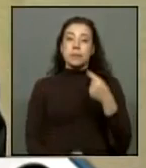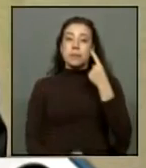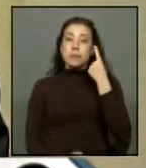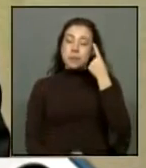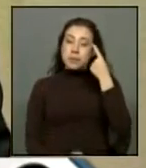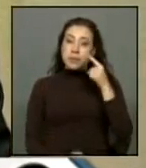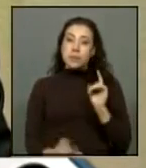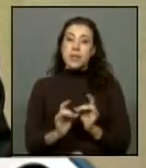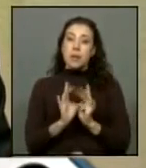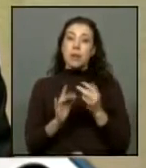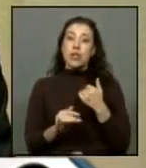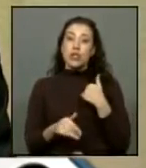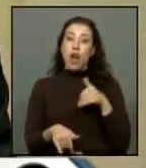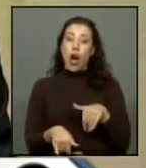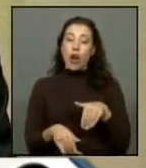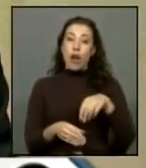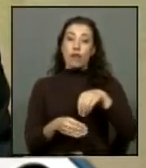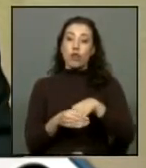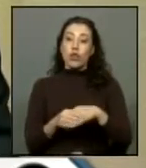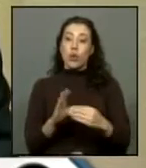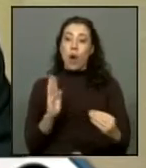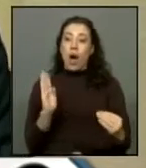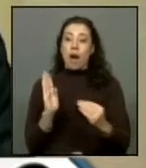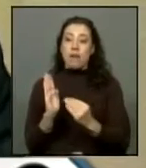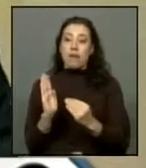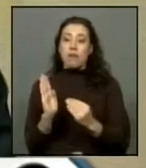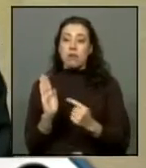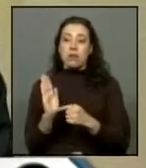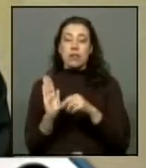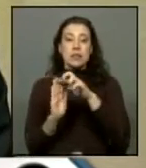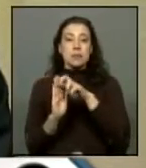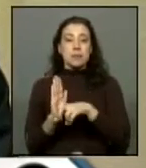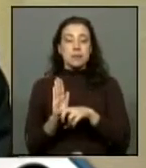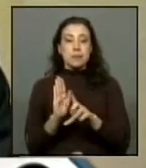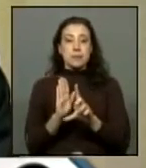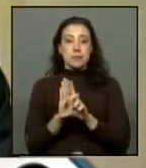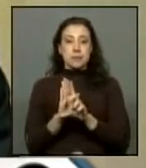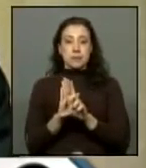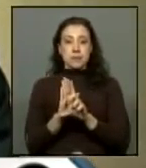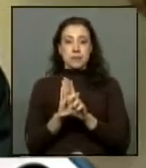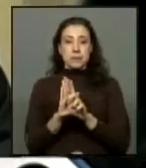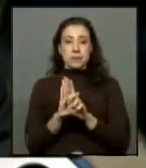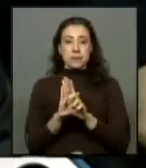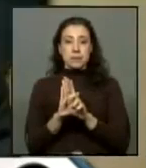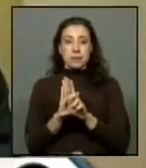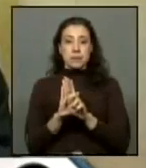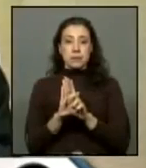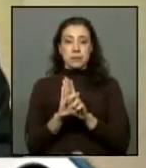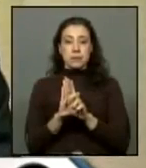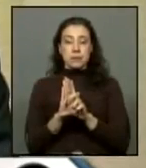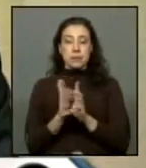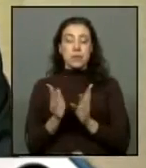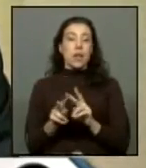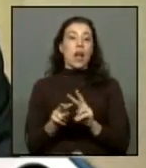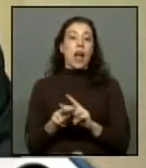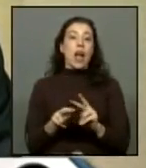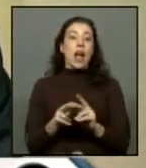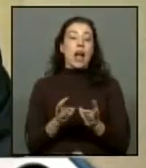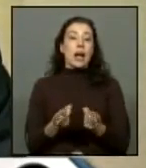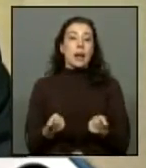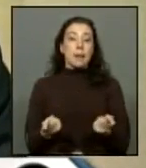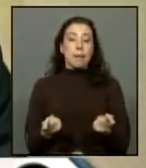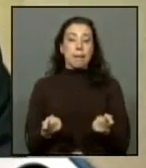dudas hoy día voy a concurrir con mi voto favorable a este proyecto de ley que es simplemente una reparación